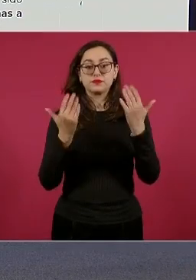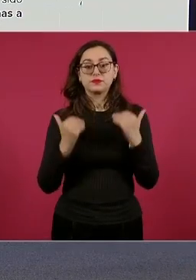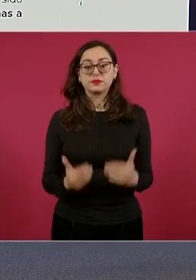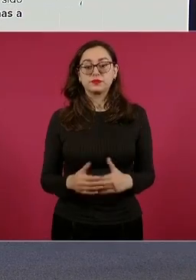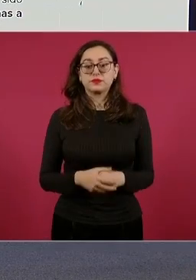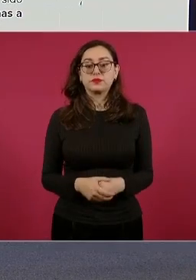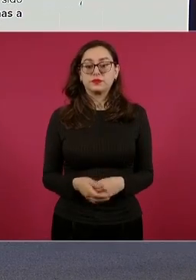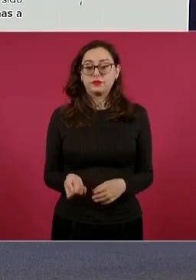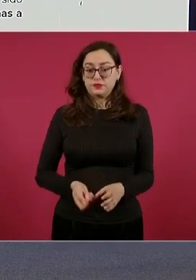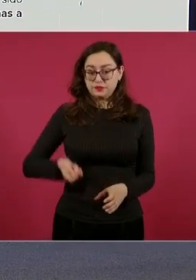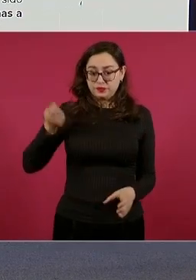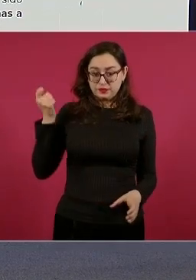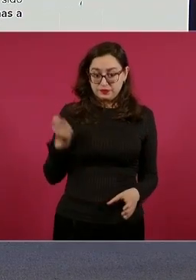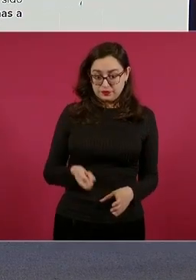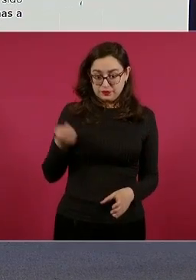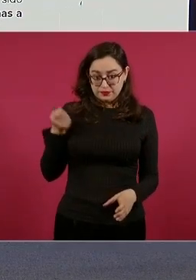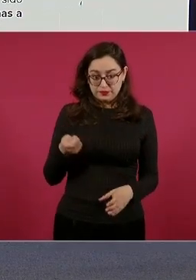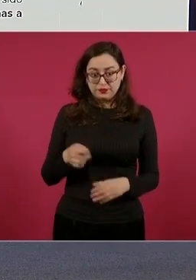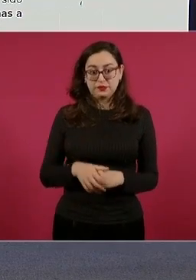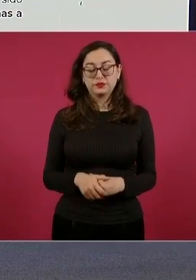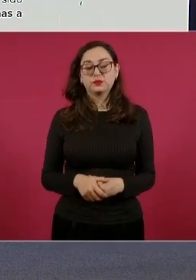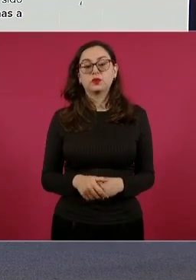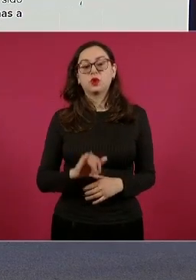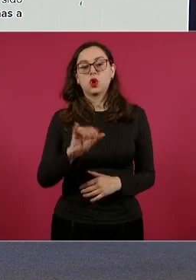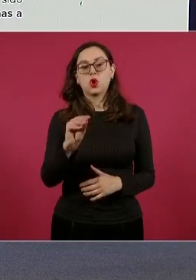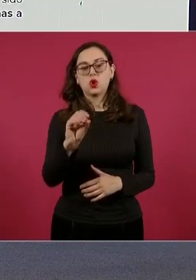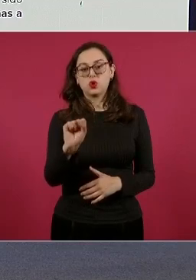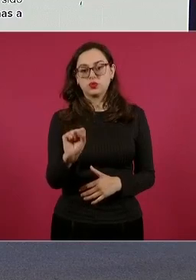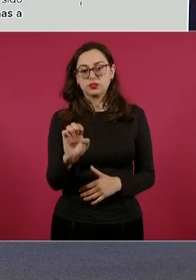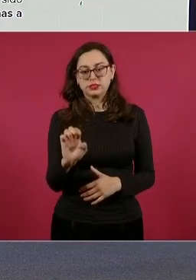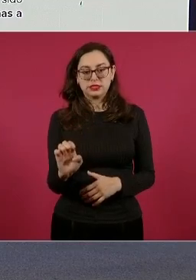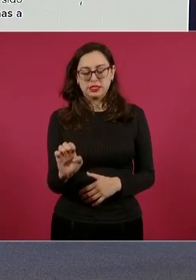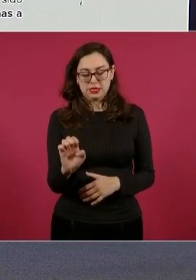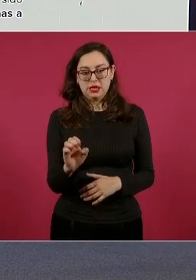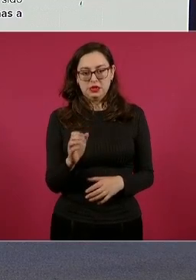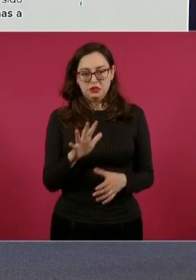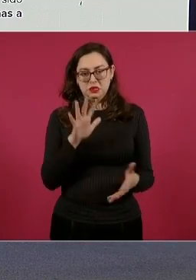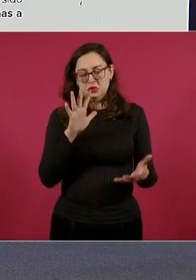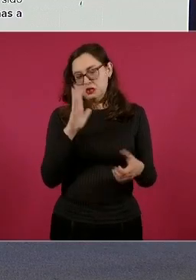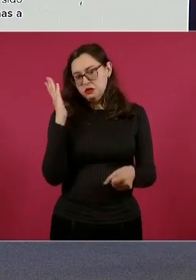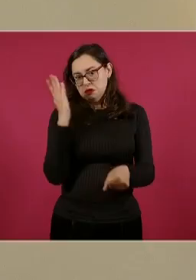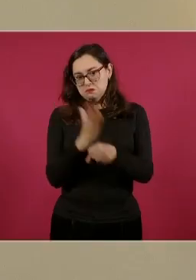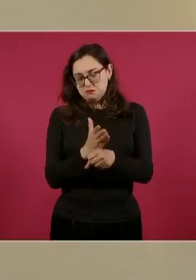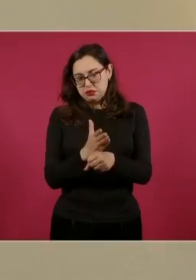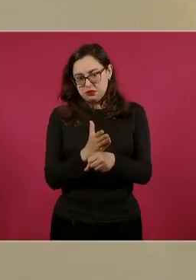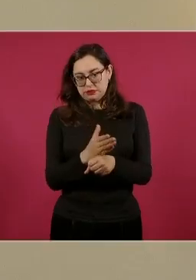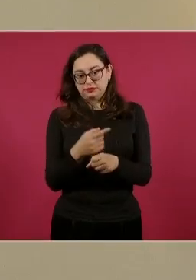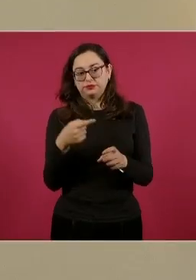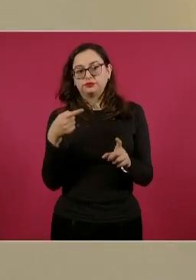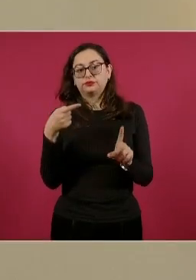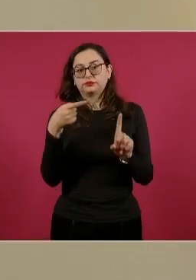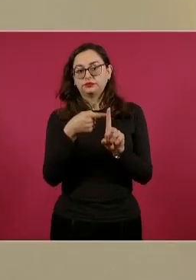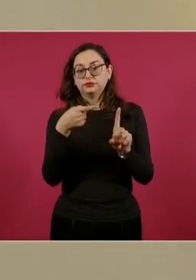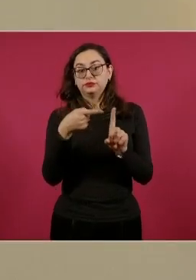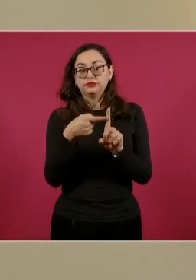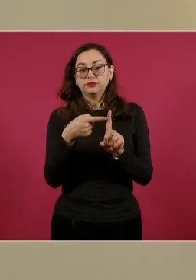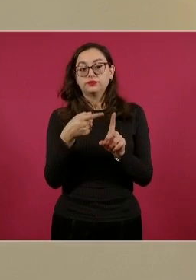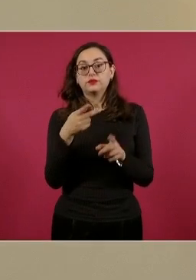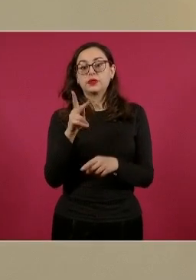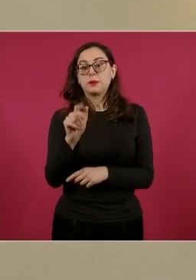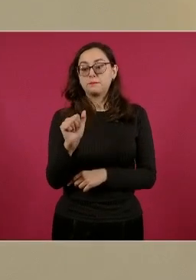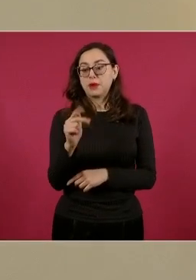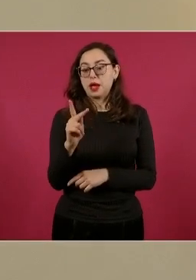Sentencias. Tenemos esta de 15 años de prisión en contra de José N. Él se desempeñaba como reportero de Nota Roja en